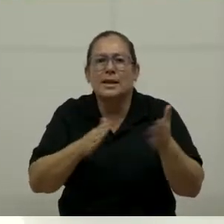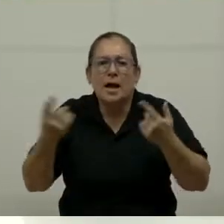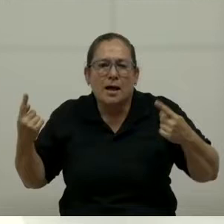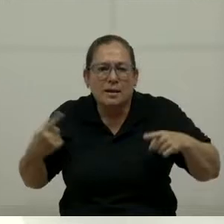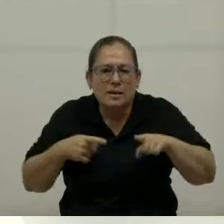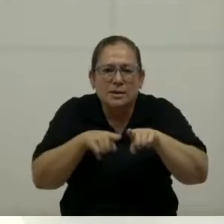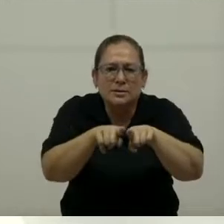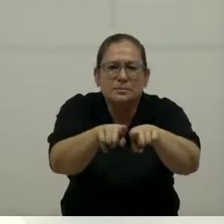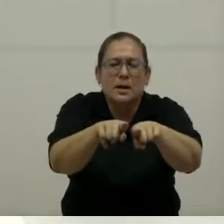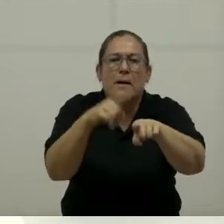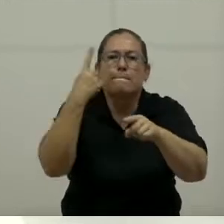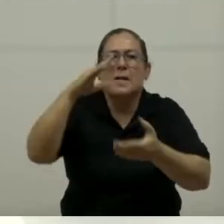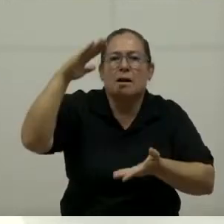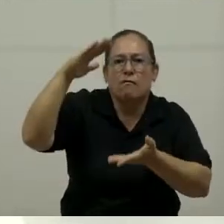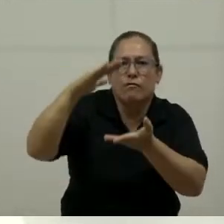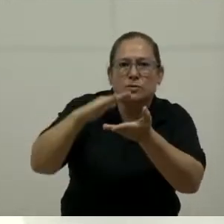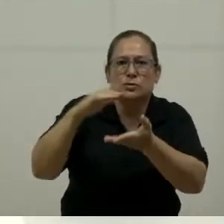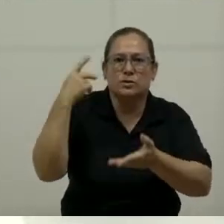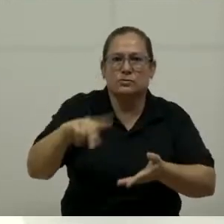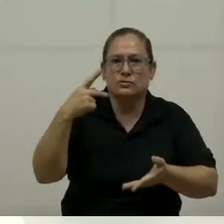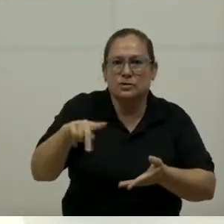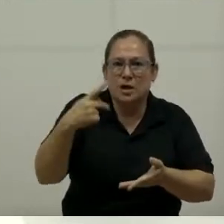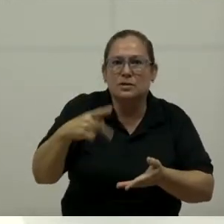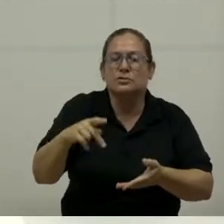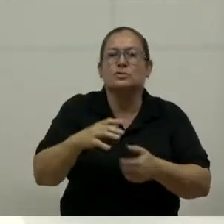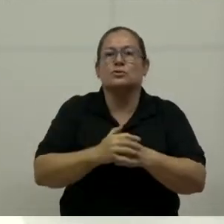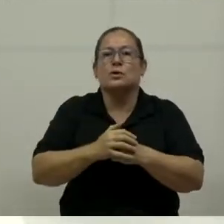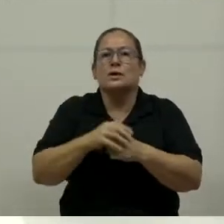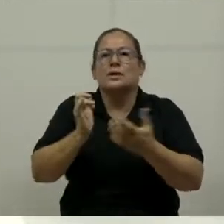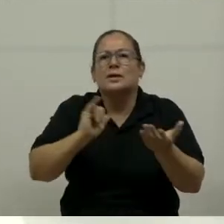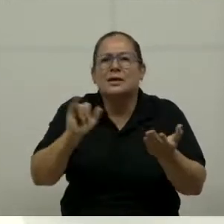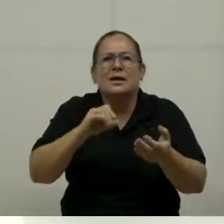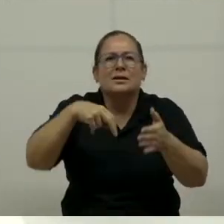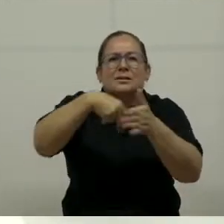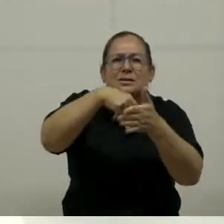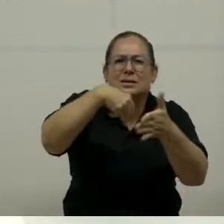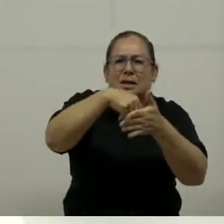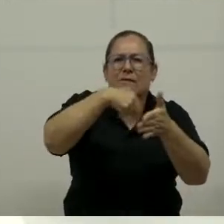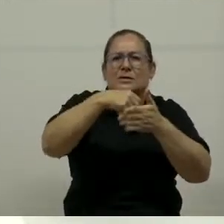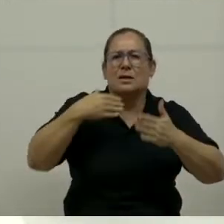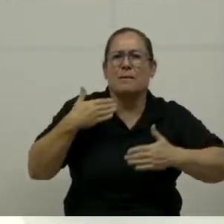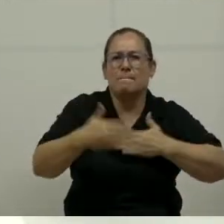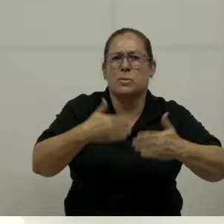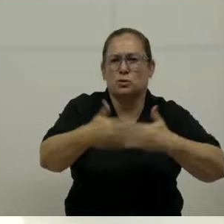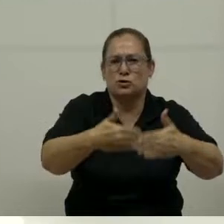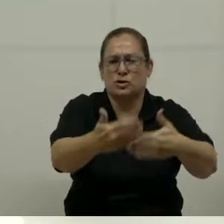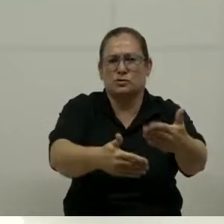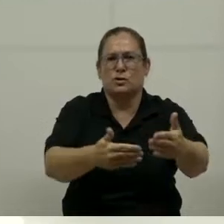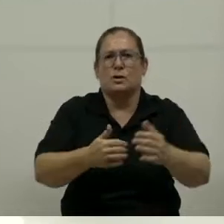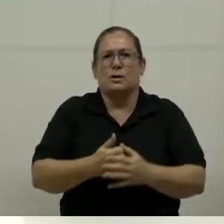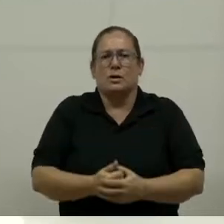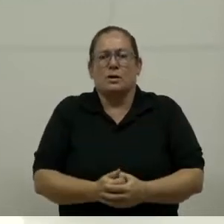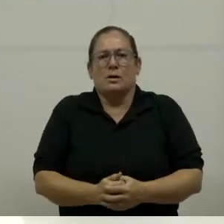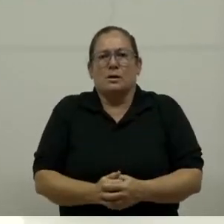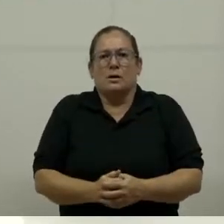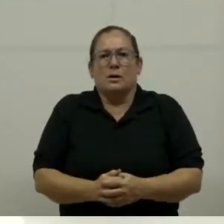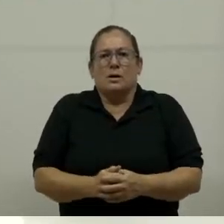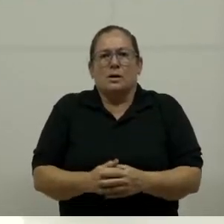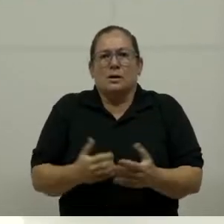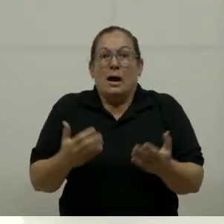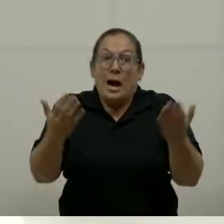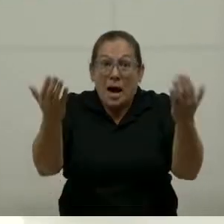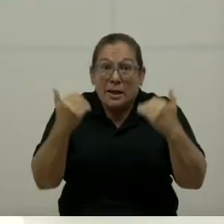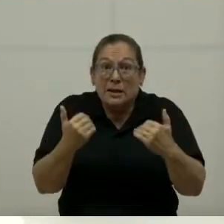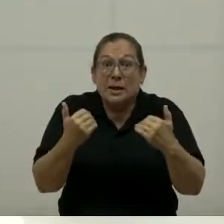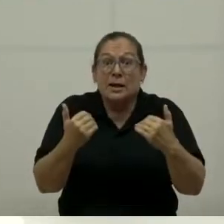para reducir los riesgos y las trabas en los procesos. A través de cuatro acciones. Promover, atraer,